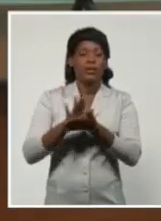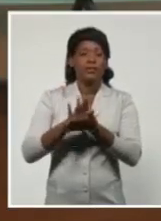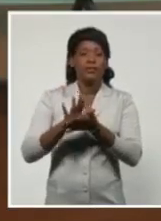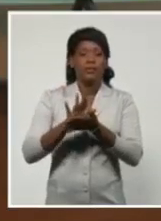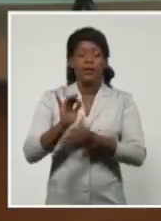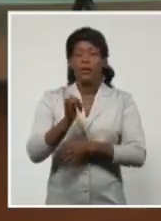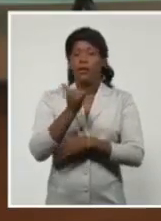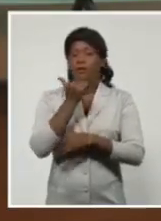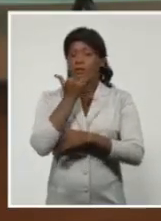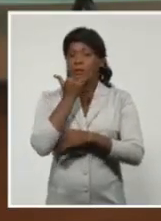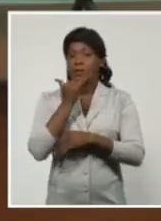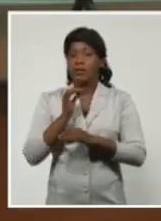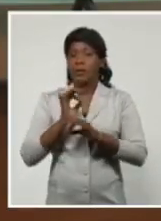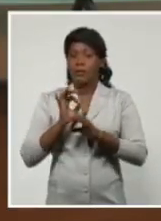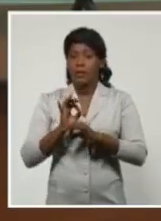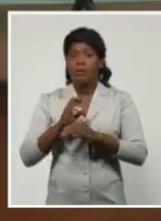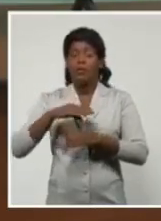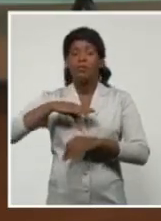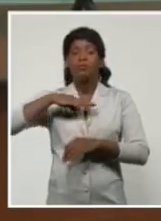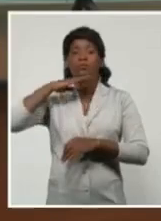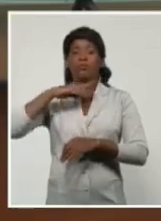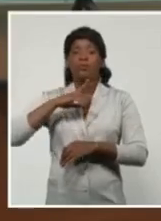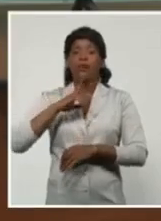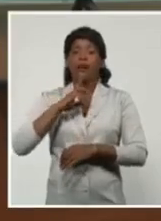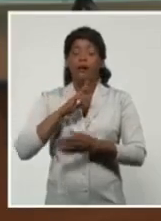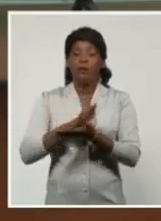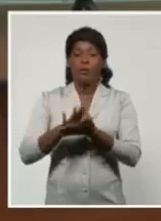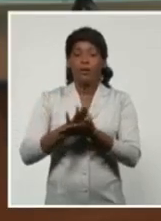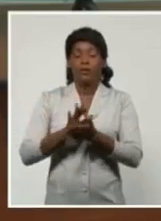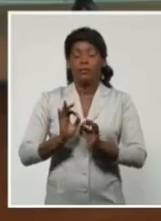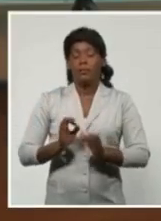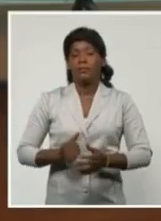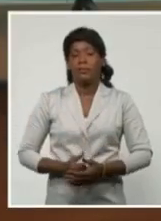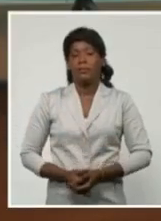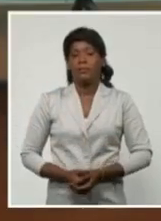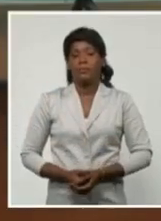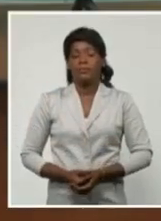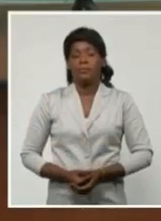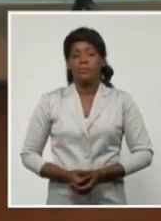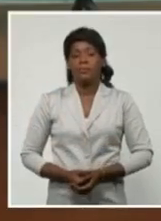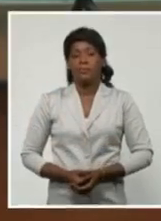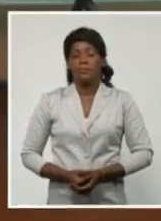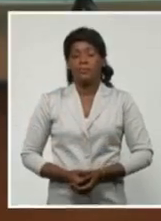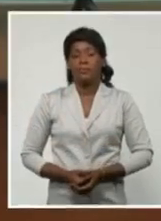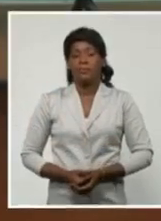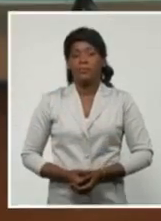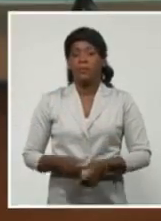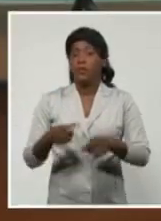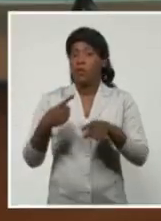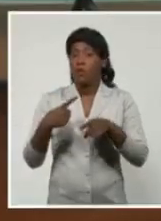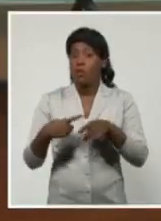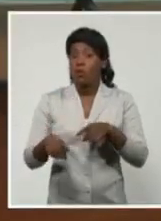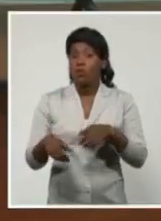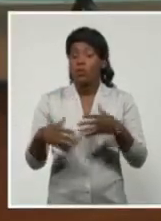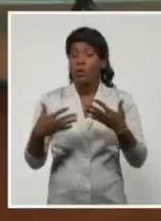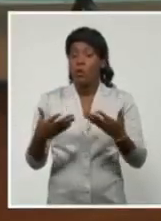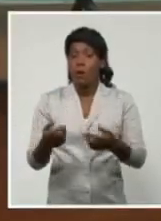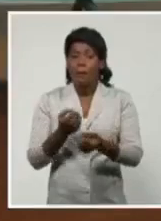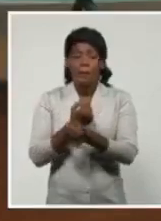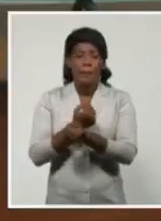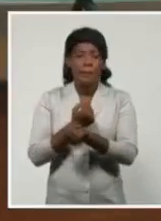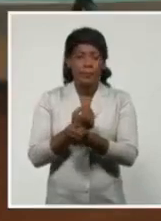acumulativo del agua en la costa. Ahora bien, ¿cuáles son entonces los peligros?